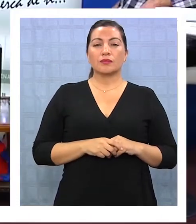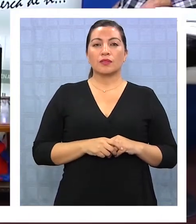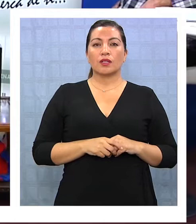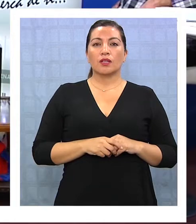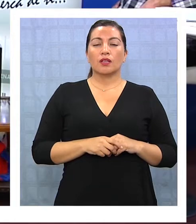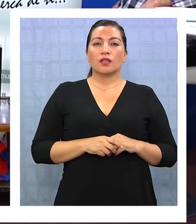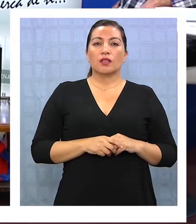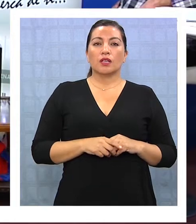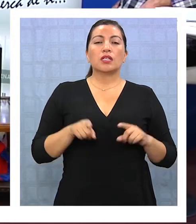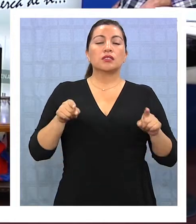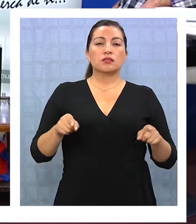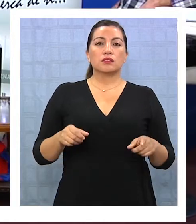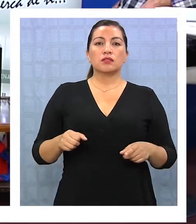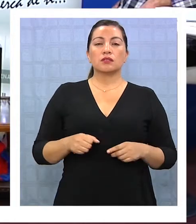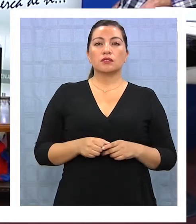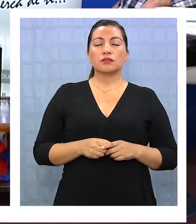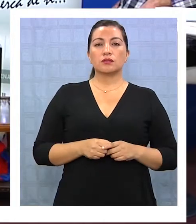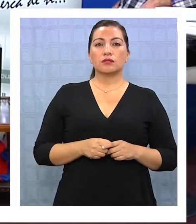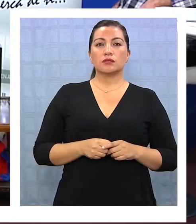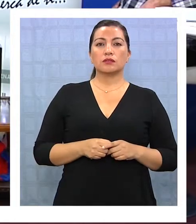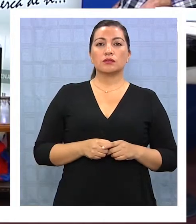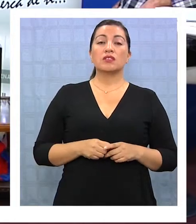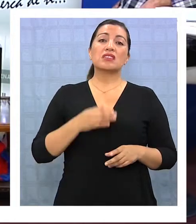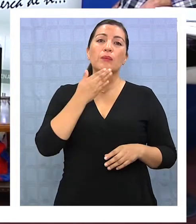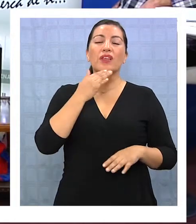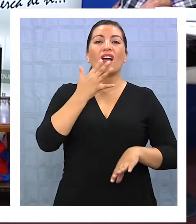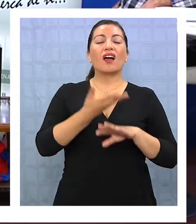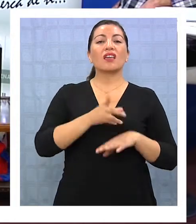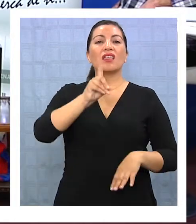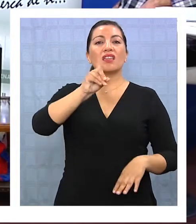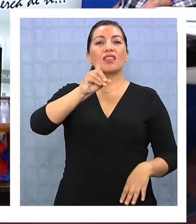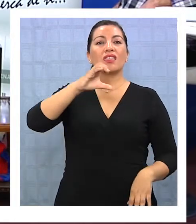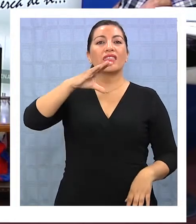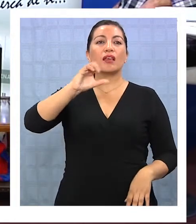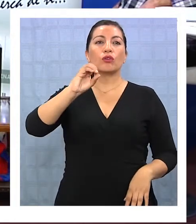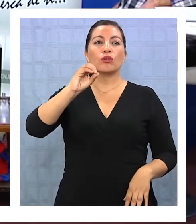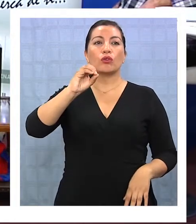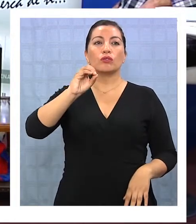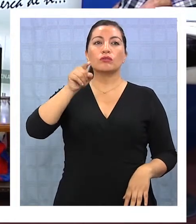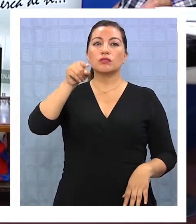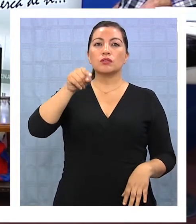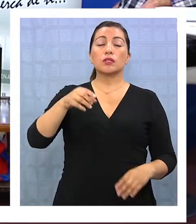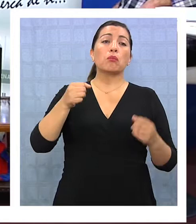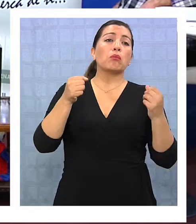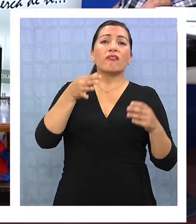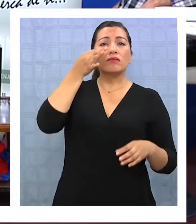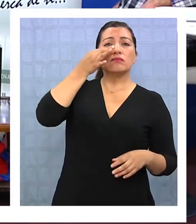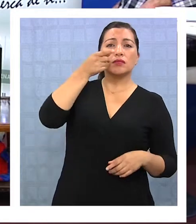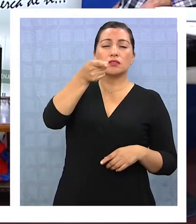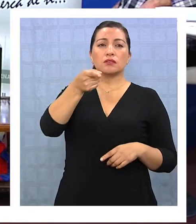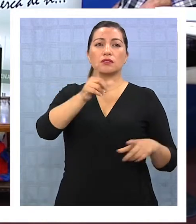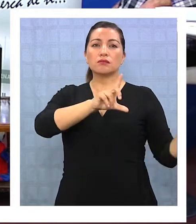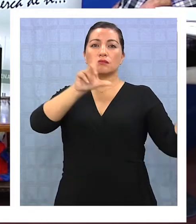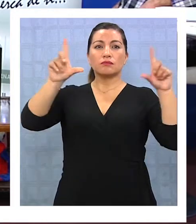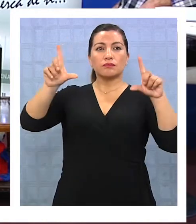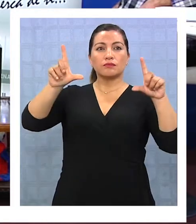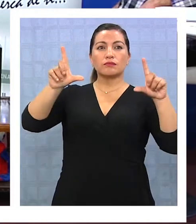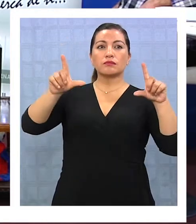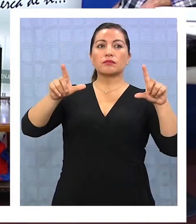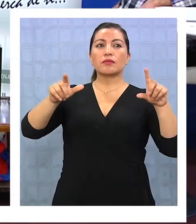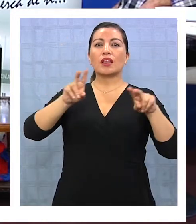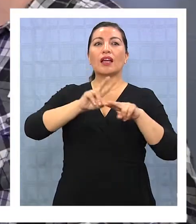simplemente se les puede incorporar un decodificador, como se puede ver en ese televisor, donde el